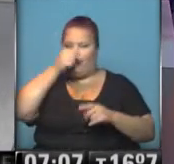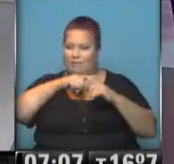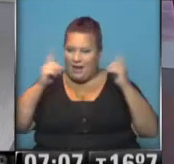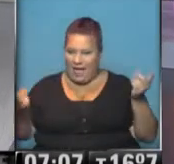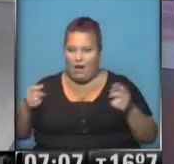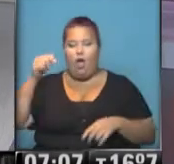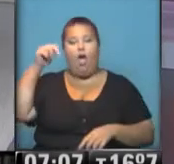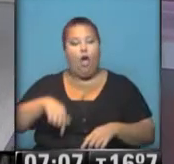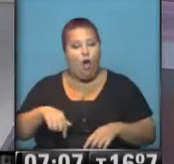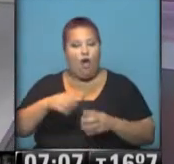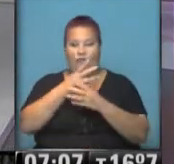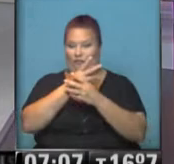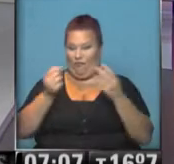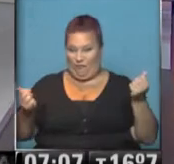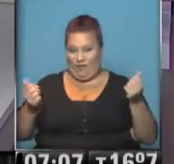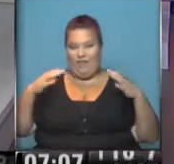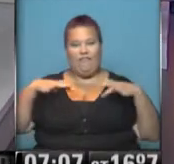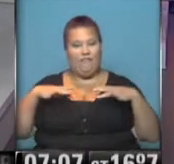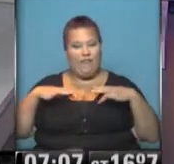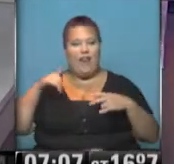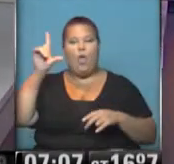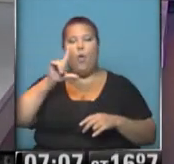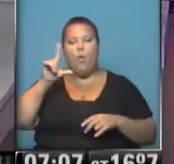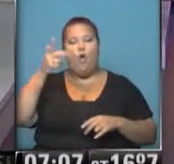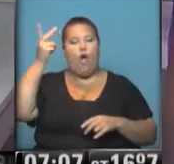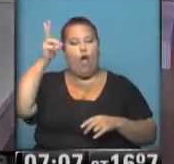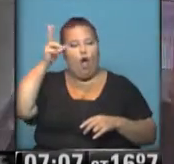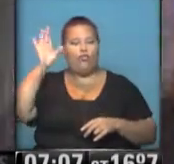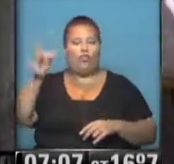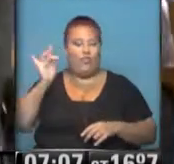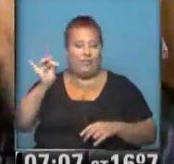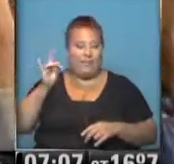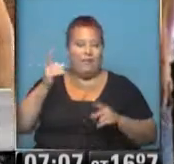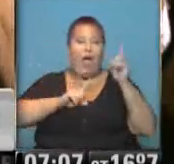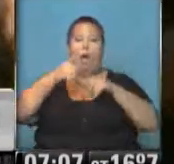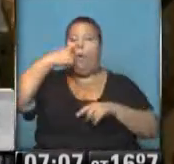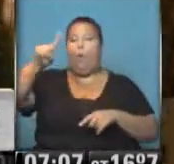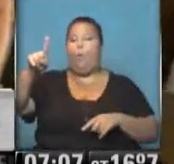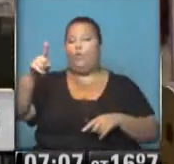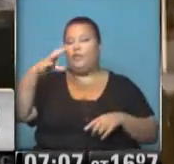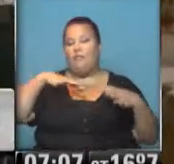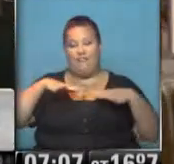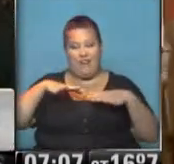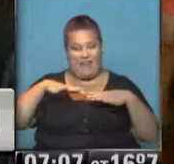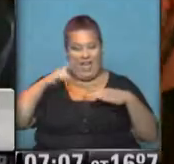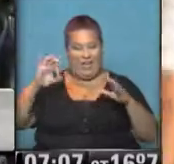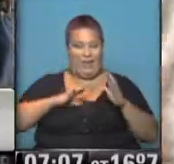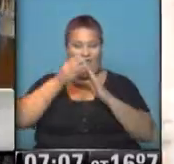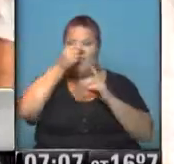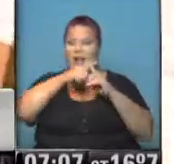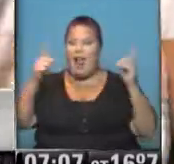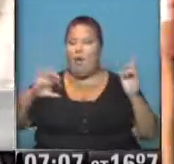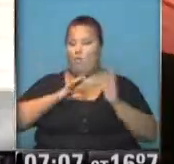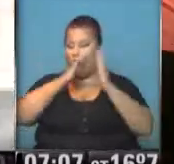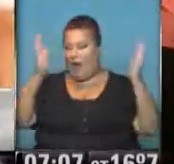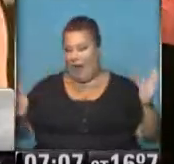largo. Hoy está finalizando, feriado del lunes 8 de diciembre. Para muchos el último feriado y fin de semana largo